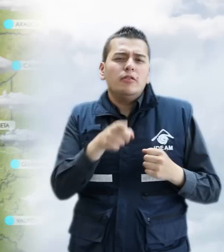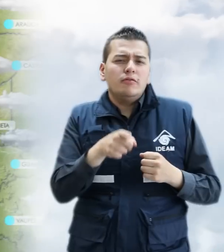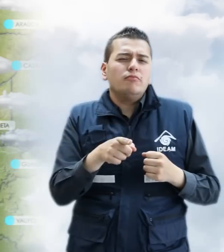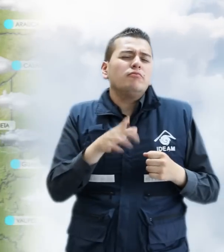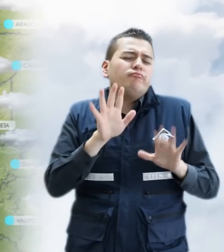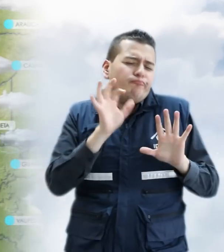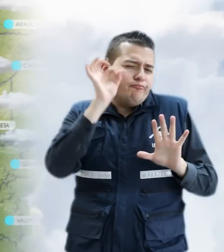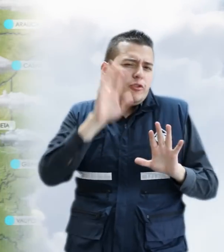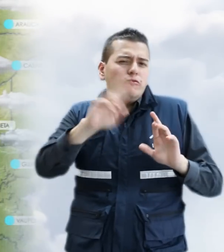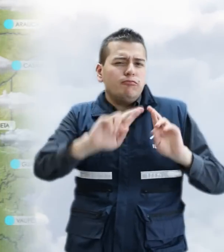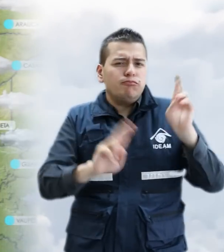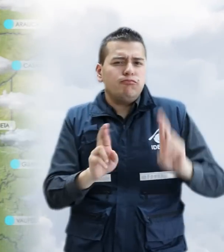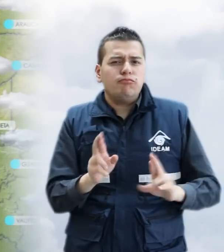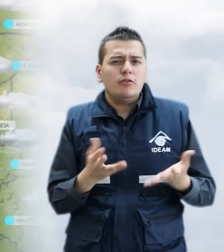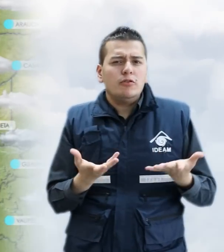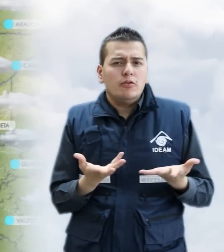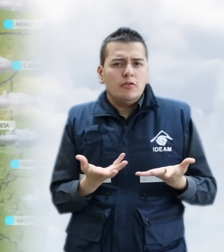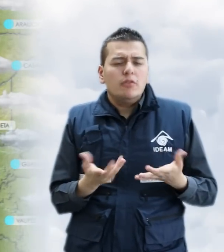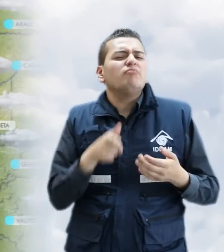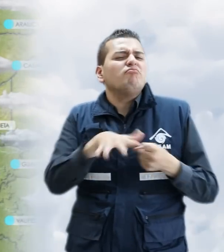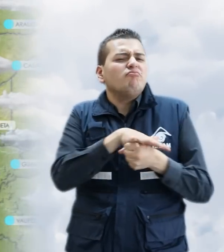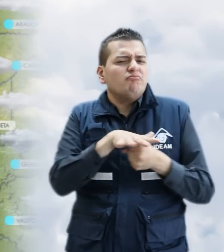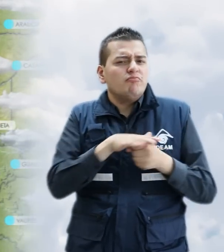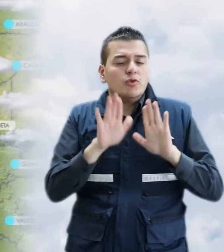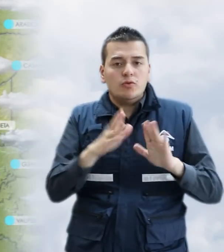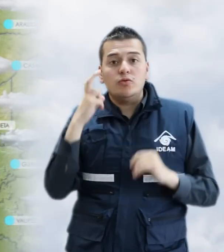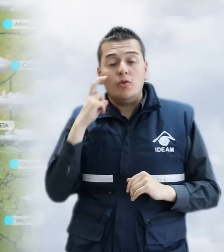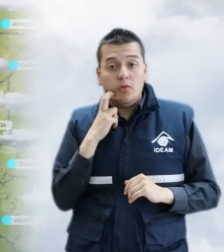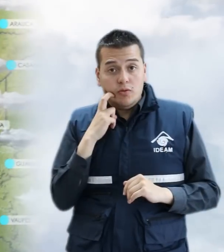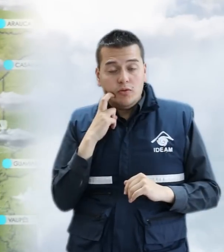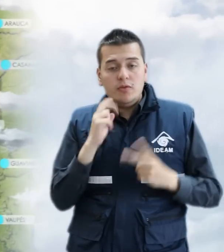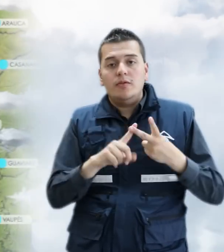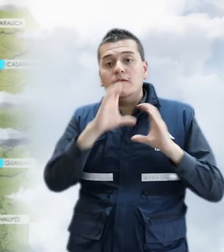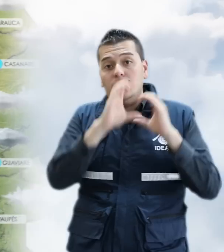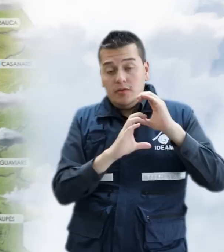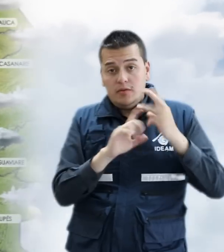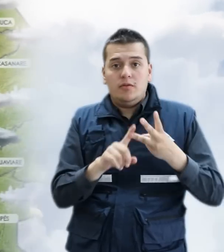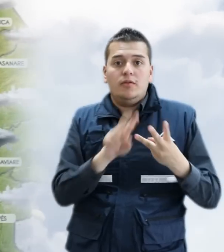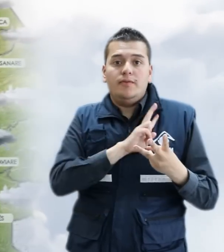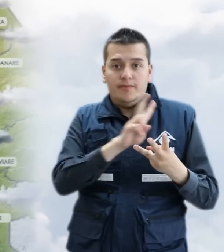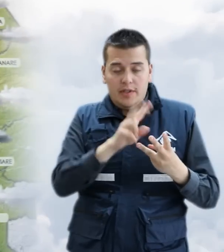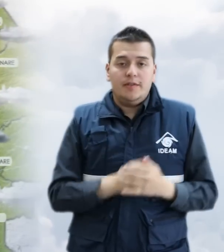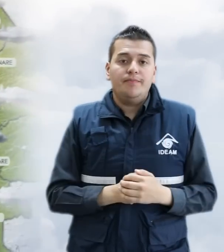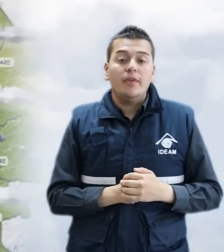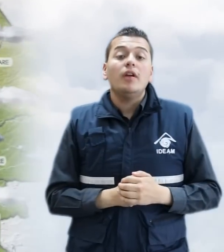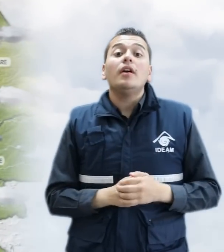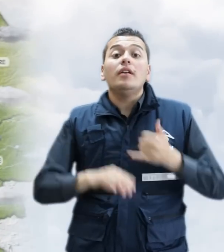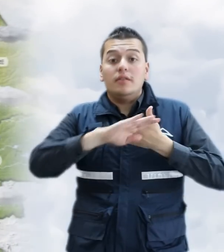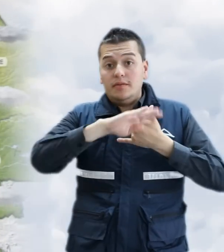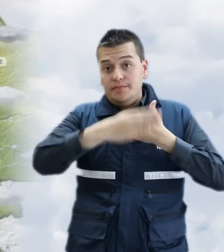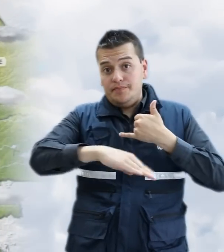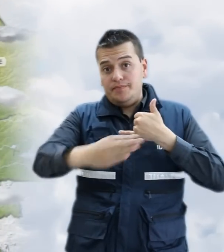probabilidad de actividad eléctrica en los departamentos de Chocó, Cauca y Valle del Cauca. En la región